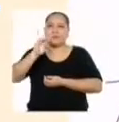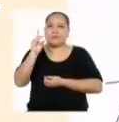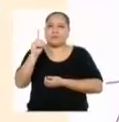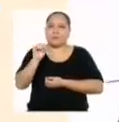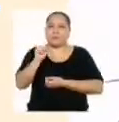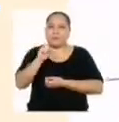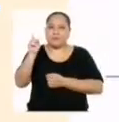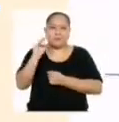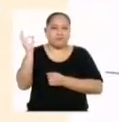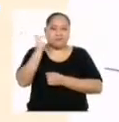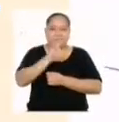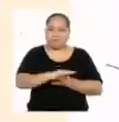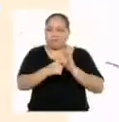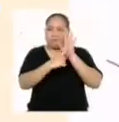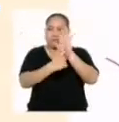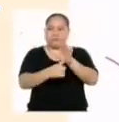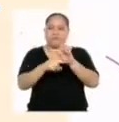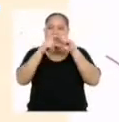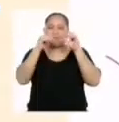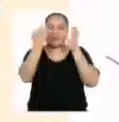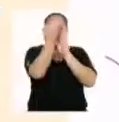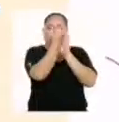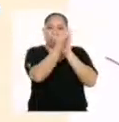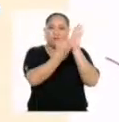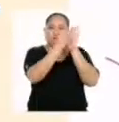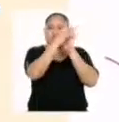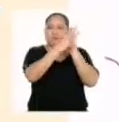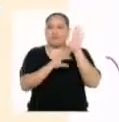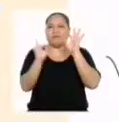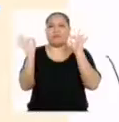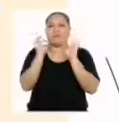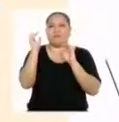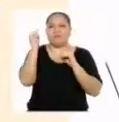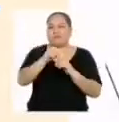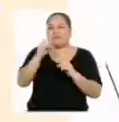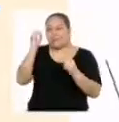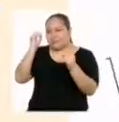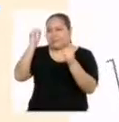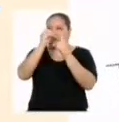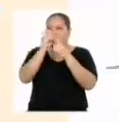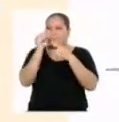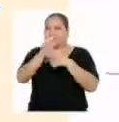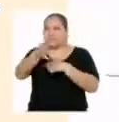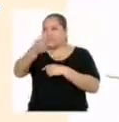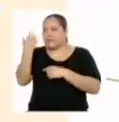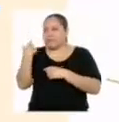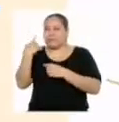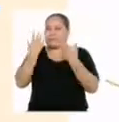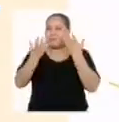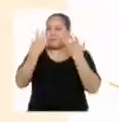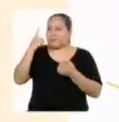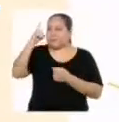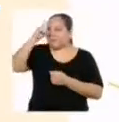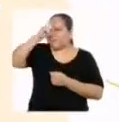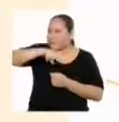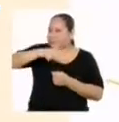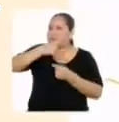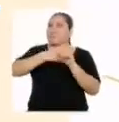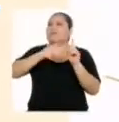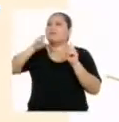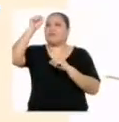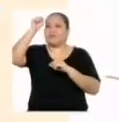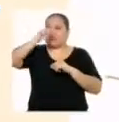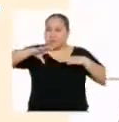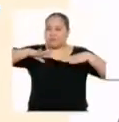podido representarlo en forma algebraica, tabular y gráfica. Es un reto que al principio puede complicarse. Pero